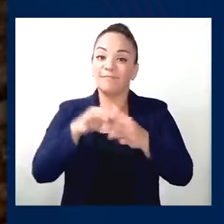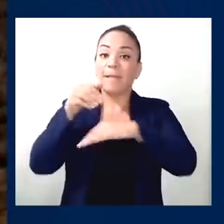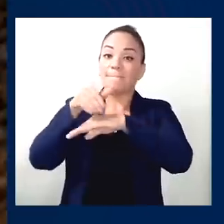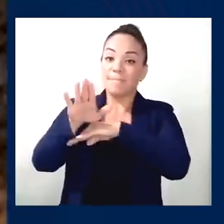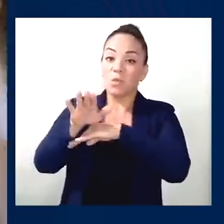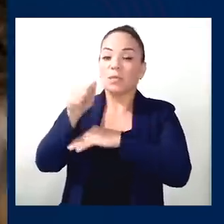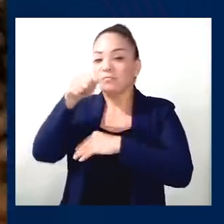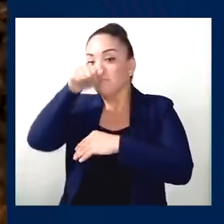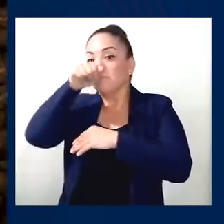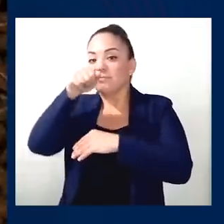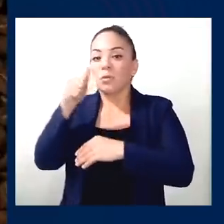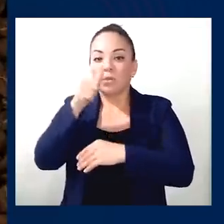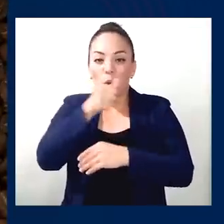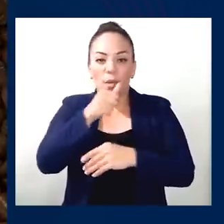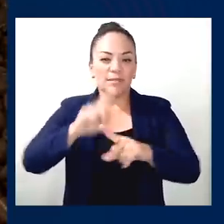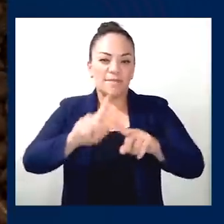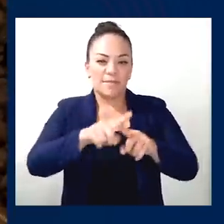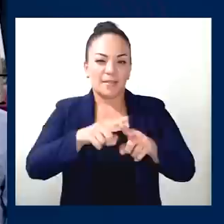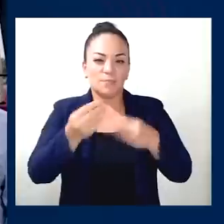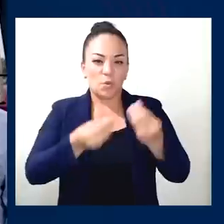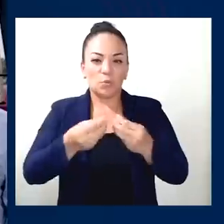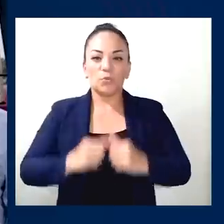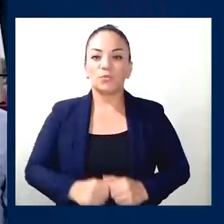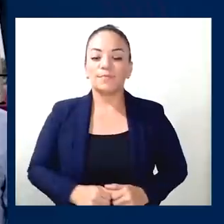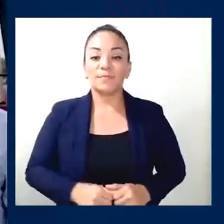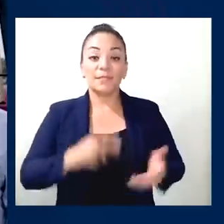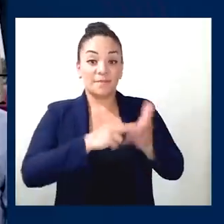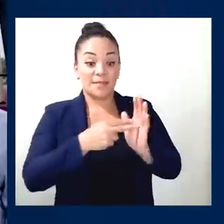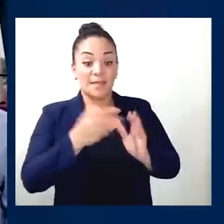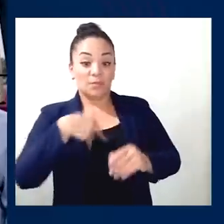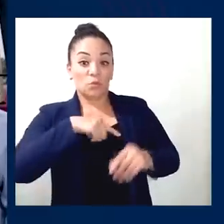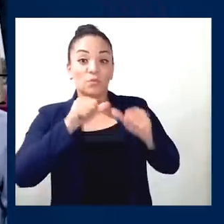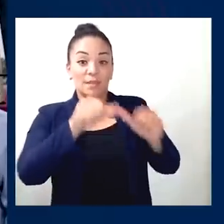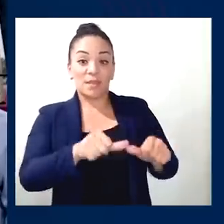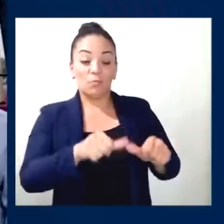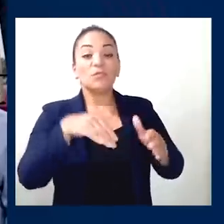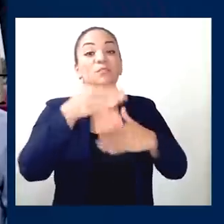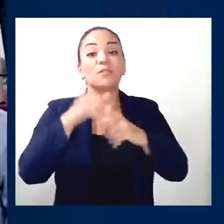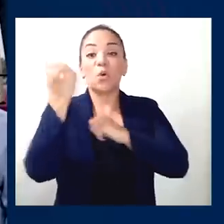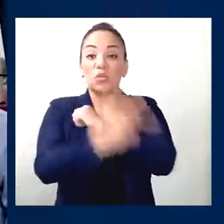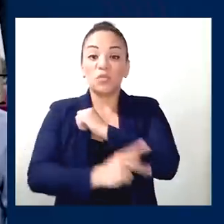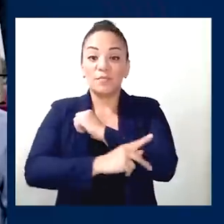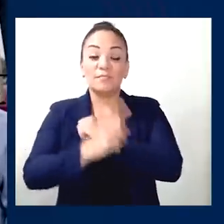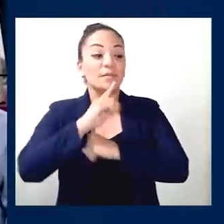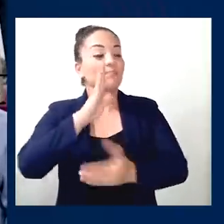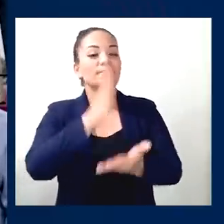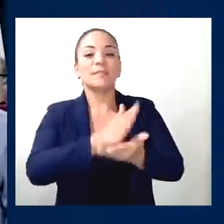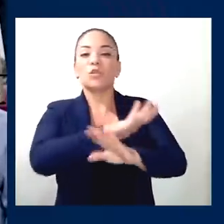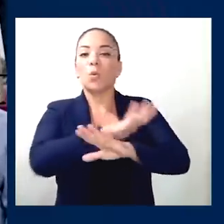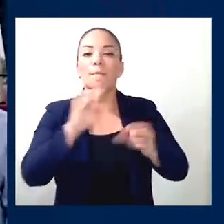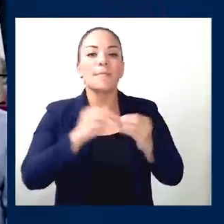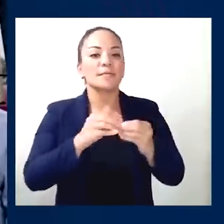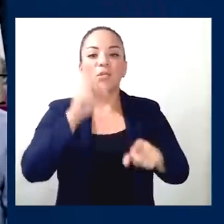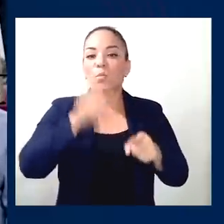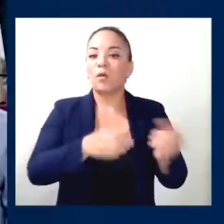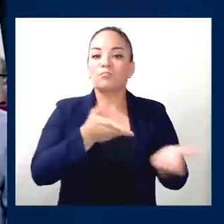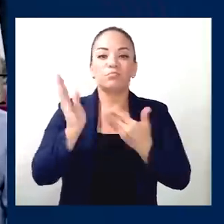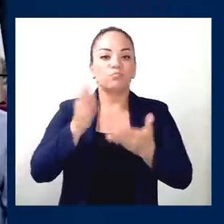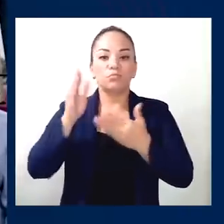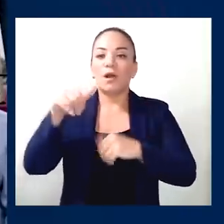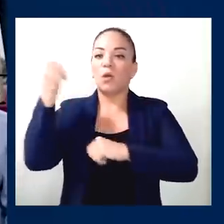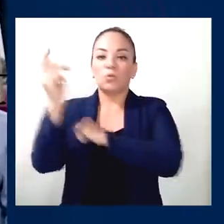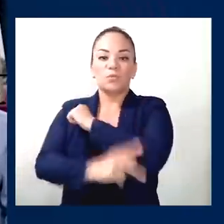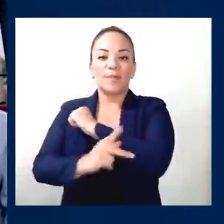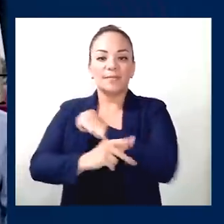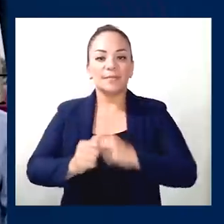envío de cocaína o diferentes sustancias. Es decir, si seguimos en esta fiesta, nos van a decir, no les dejamos enviar nada